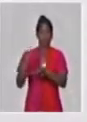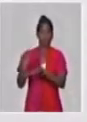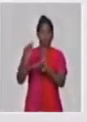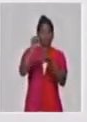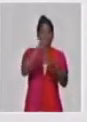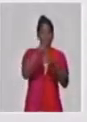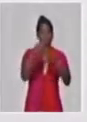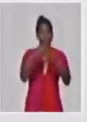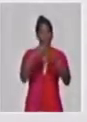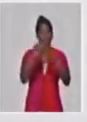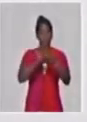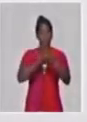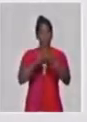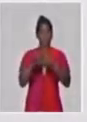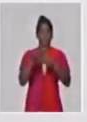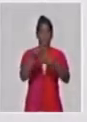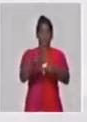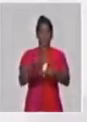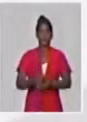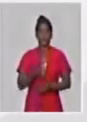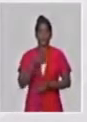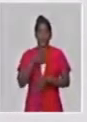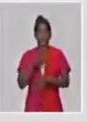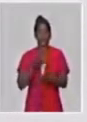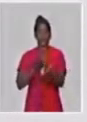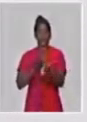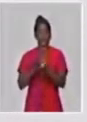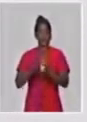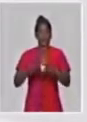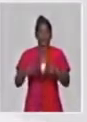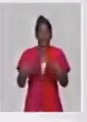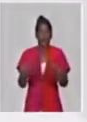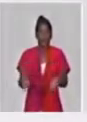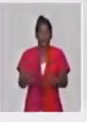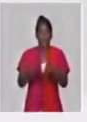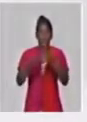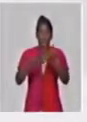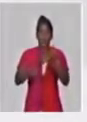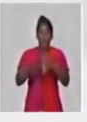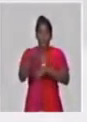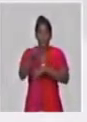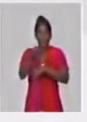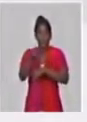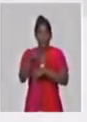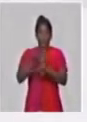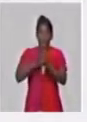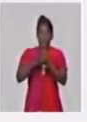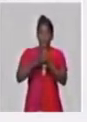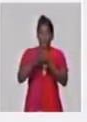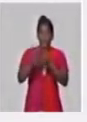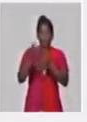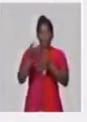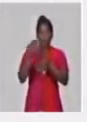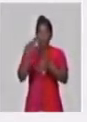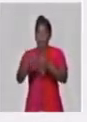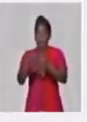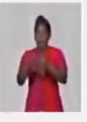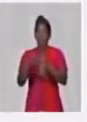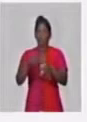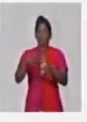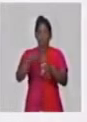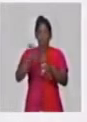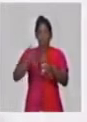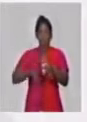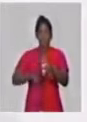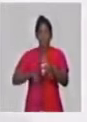económica, de que hablamos de los potajes, los arroces, las croquetas, las elaboraciones de huevos, las de línea económica que muy bien aceptadas fueron por